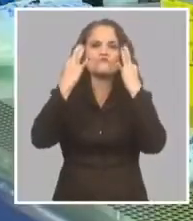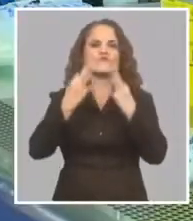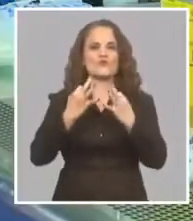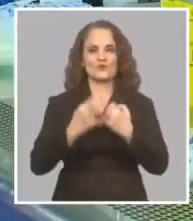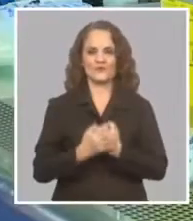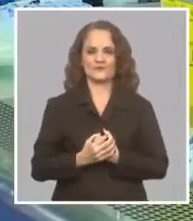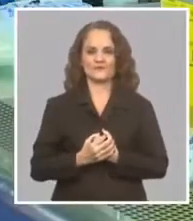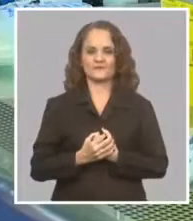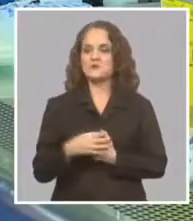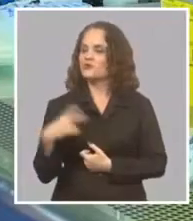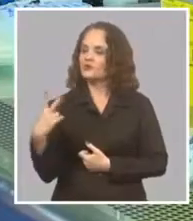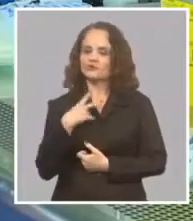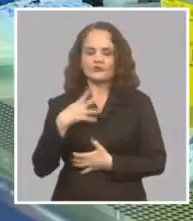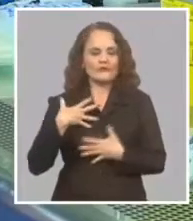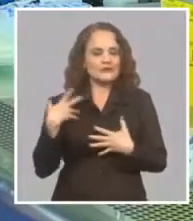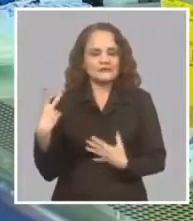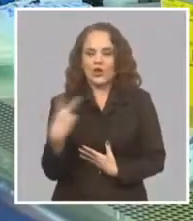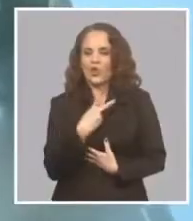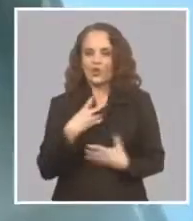Honestamente somos muy felices